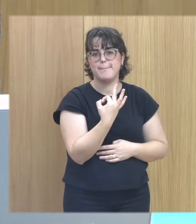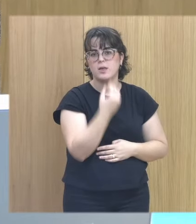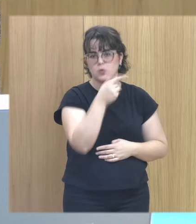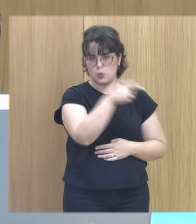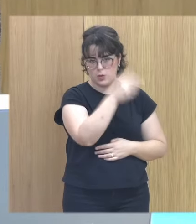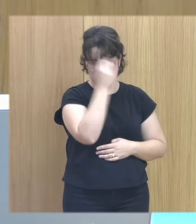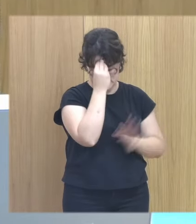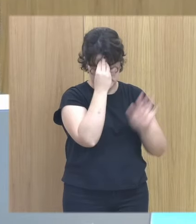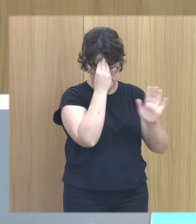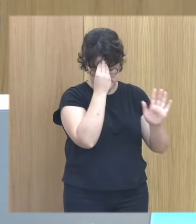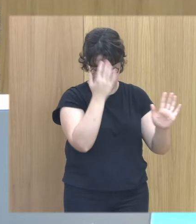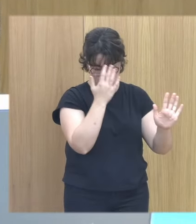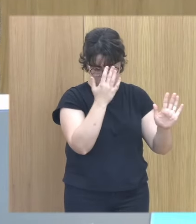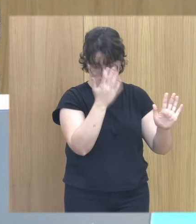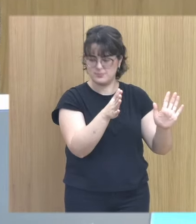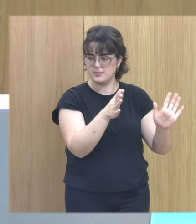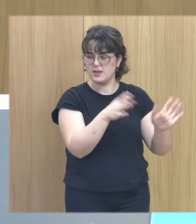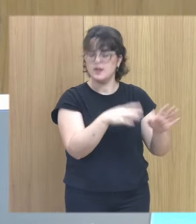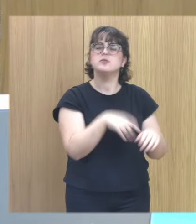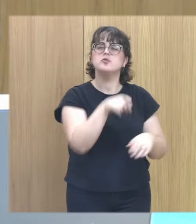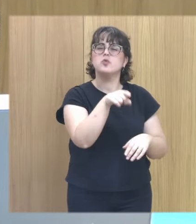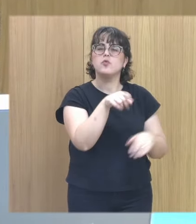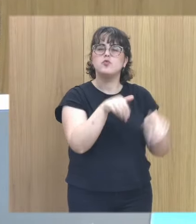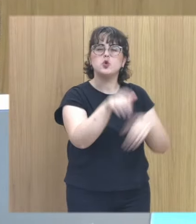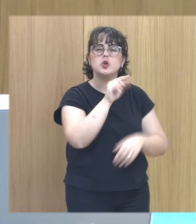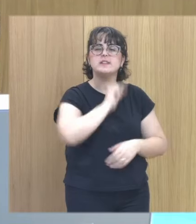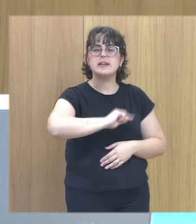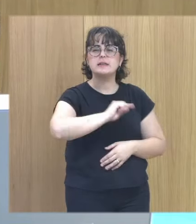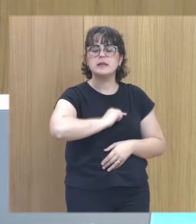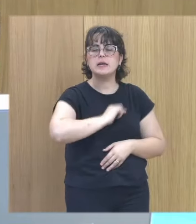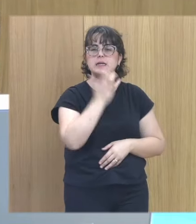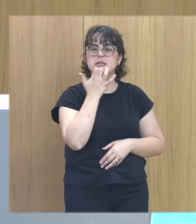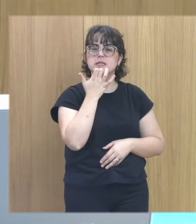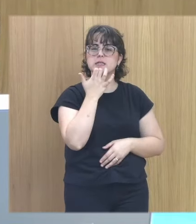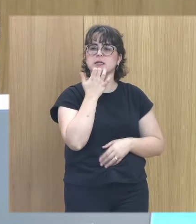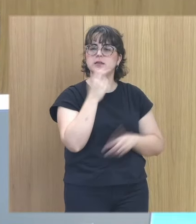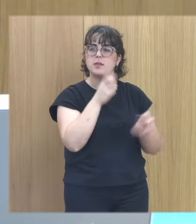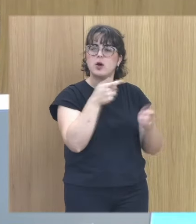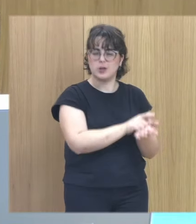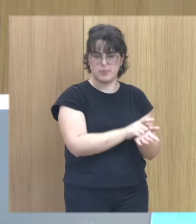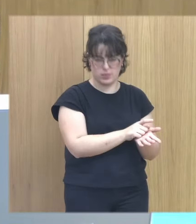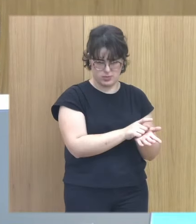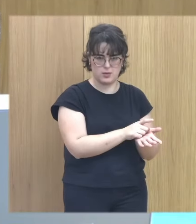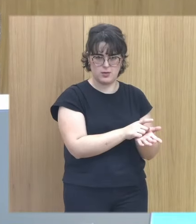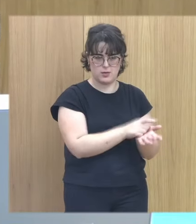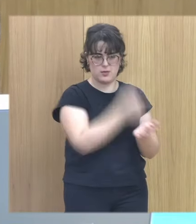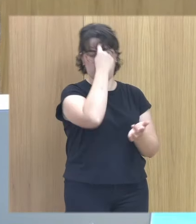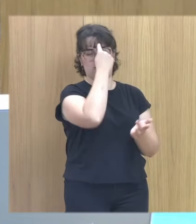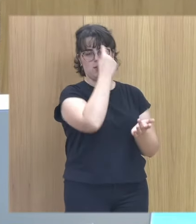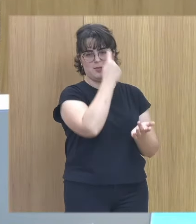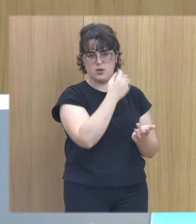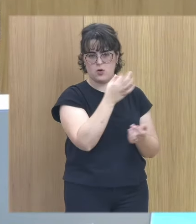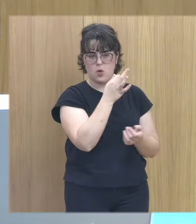piensa o sea no piensa sino ¿qué sentirás cuando vuelvas a tocarle? ¿qué sentirás